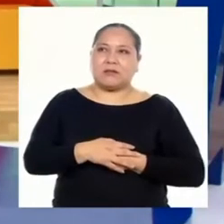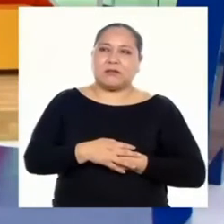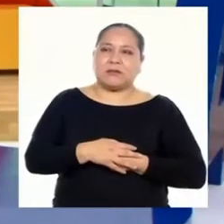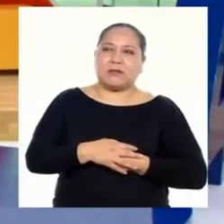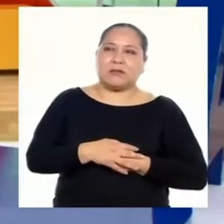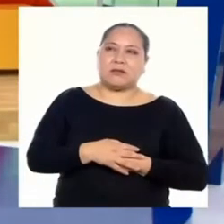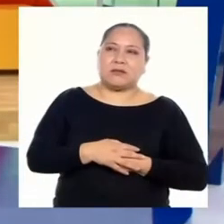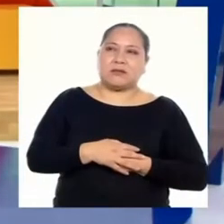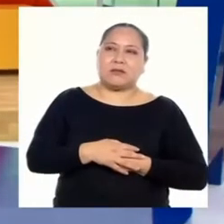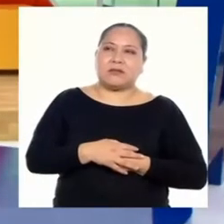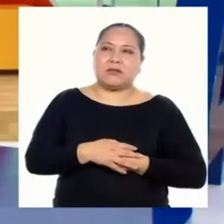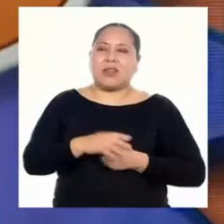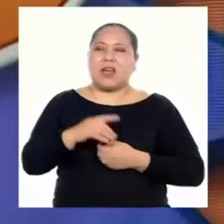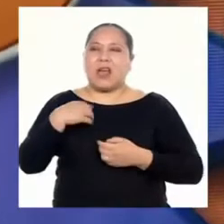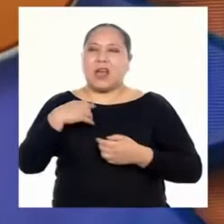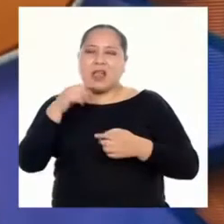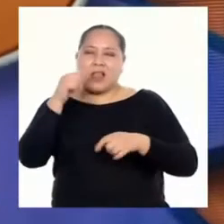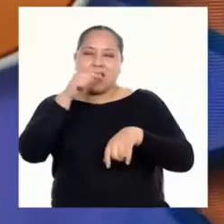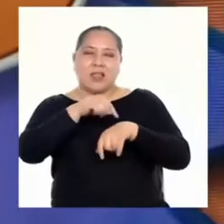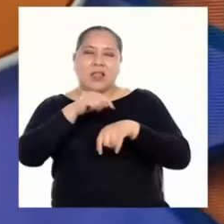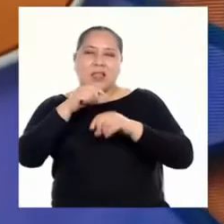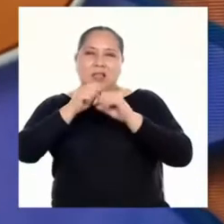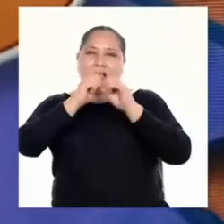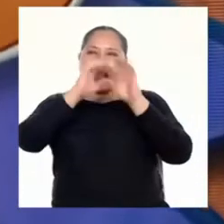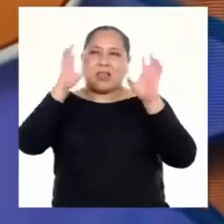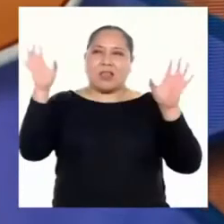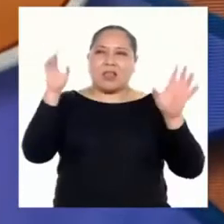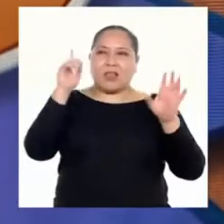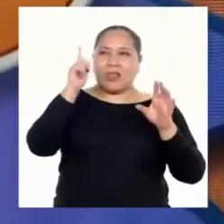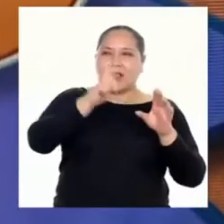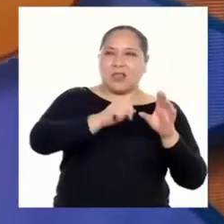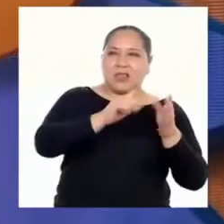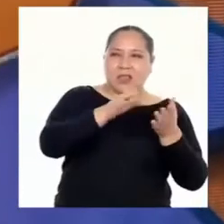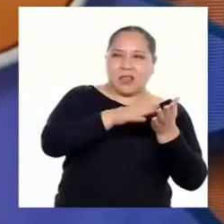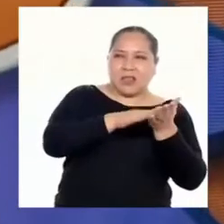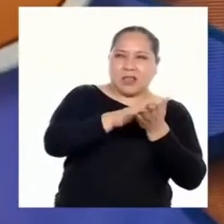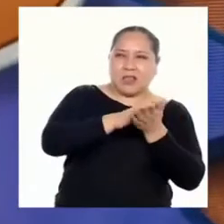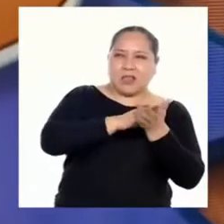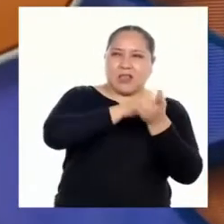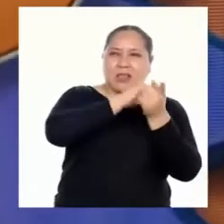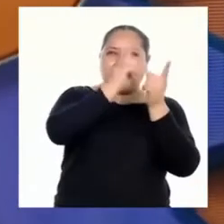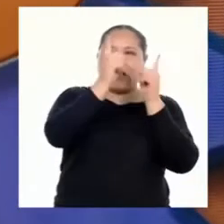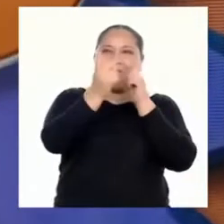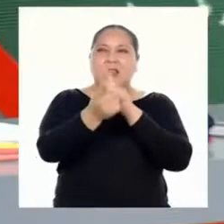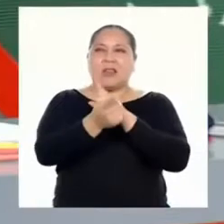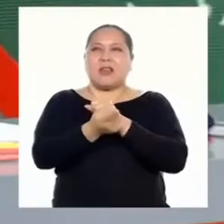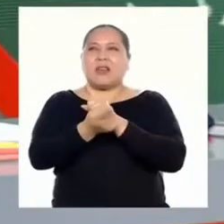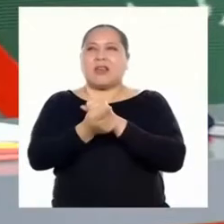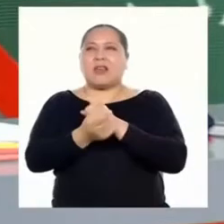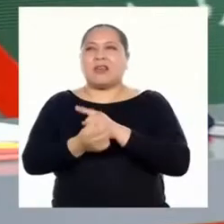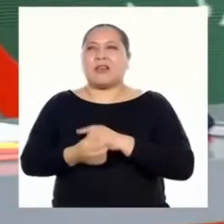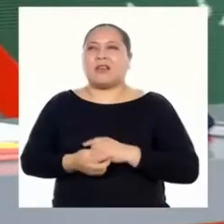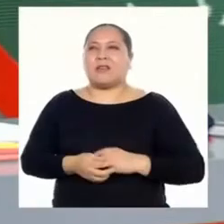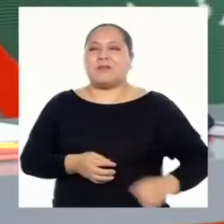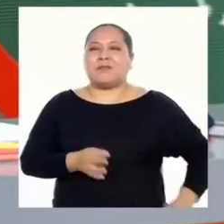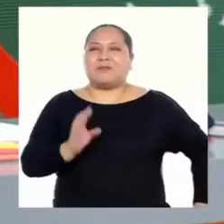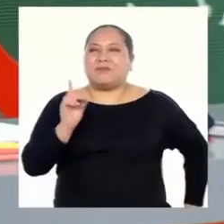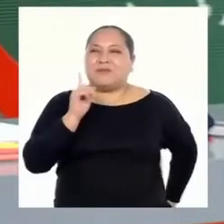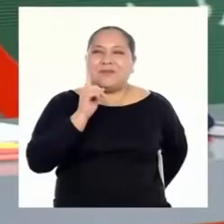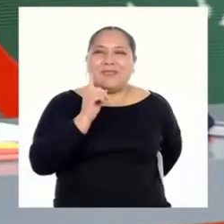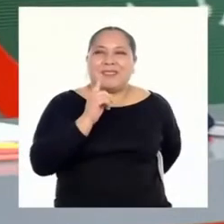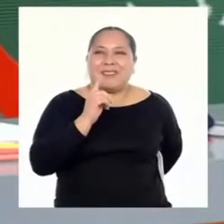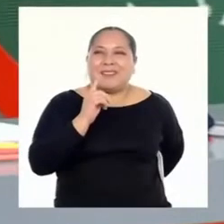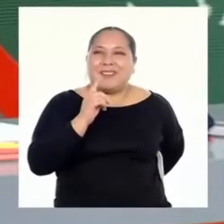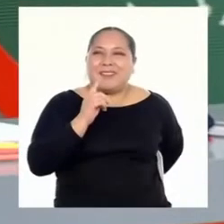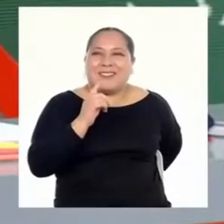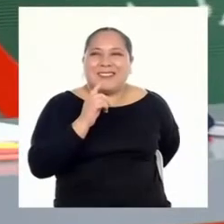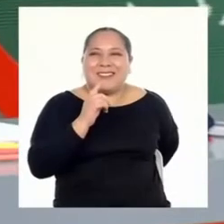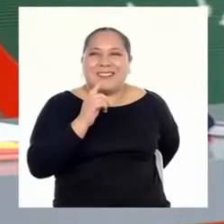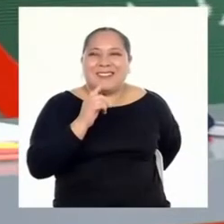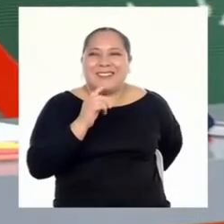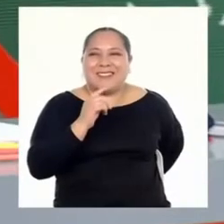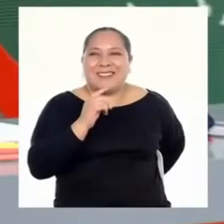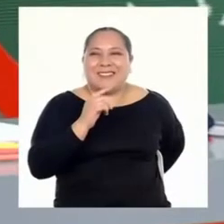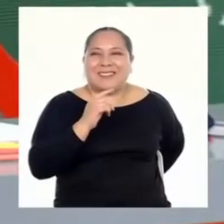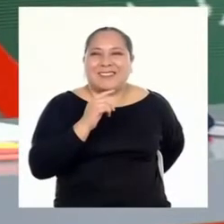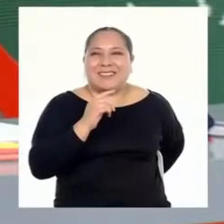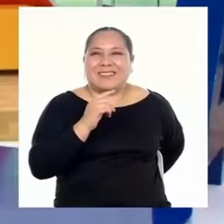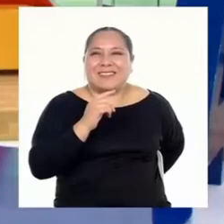¡Priente adivinanza! ¡No corro mi camino! ¡Uf no! ¡Tú no!